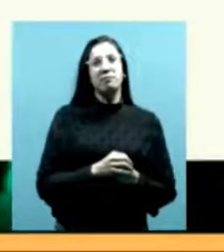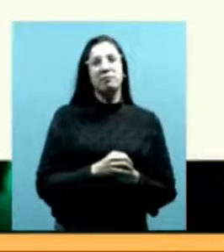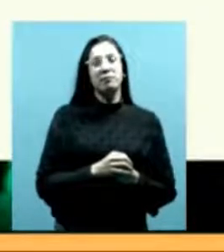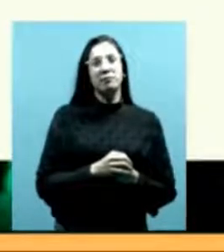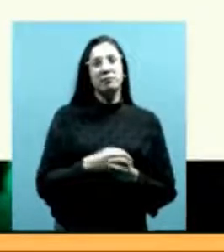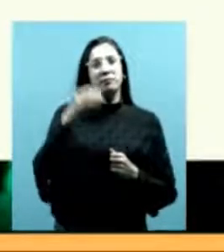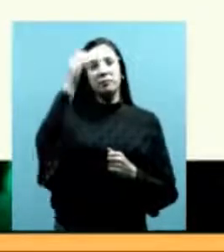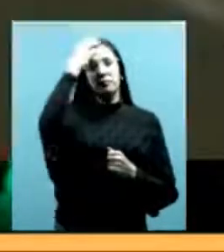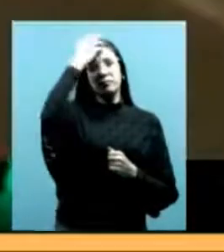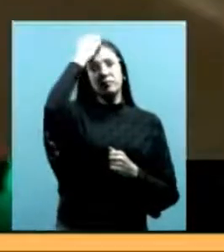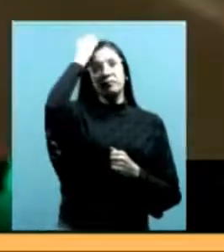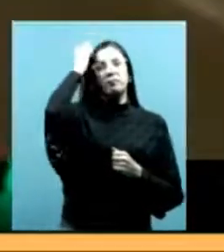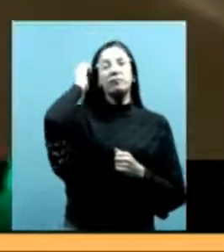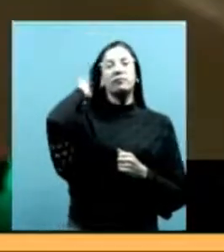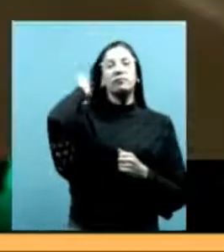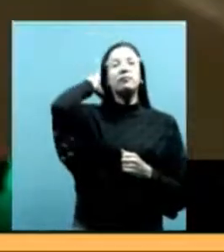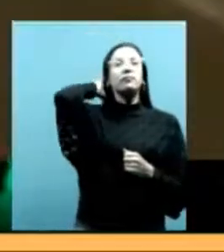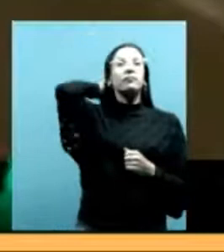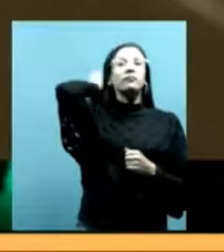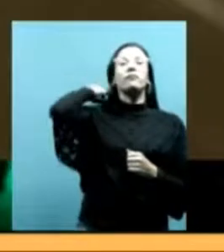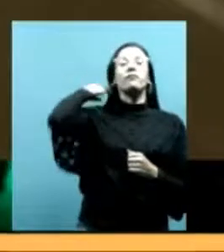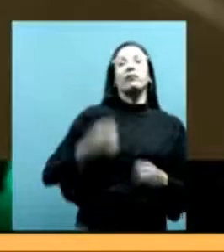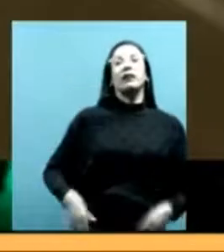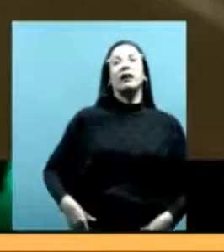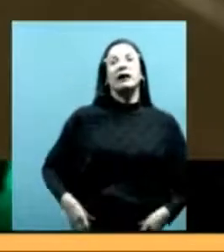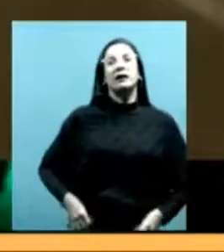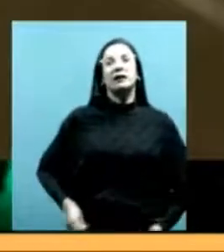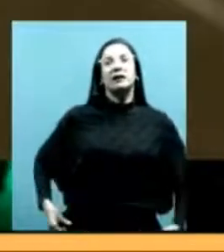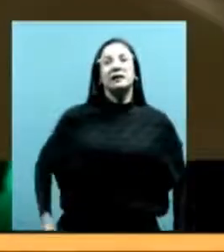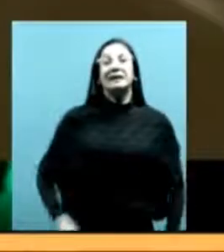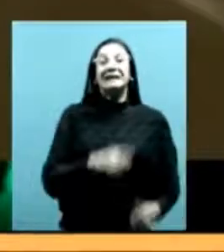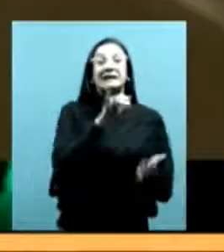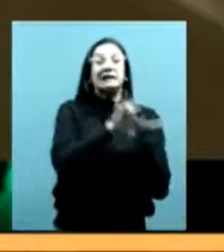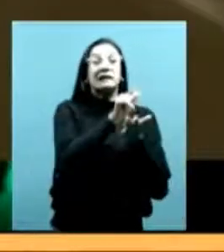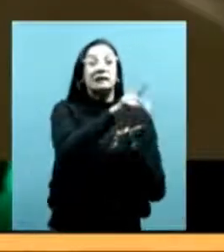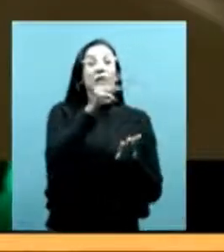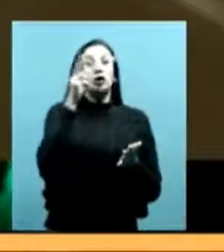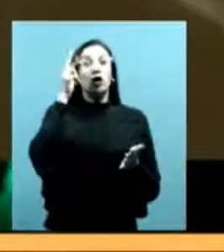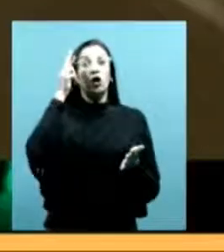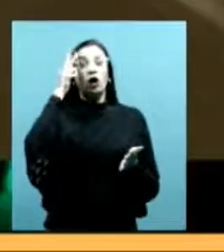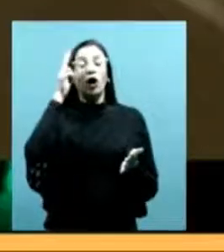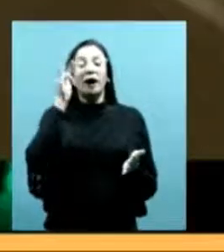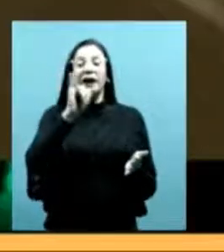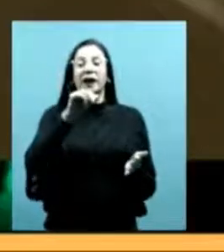ejemplos en esta lógica de los index